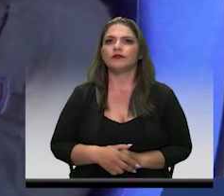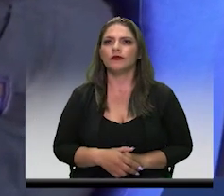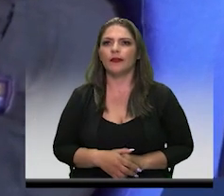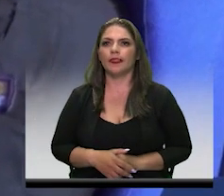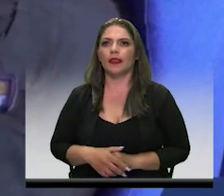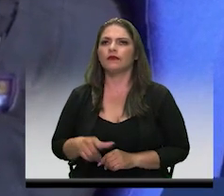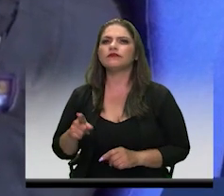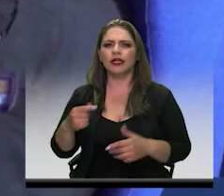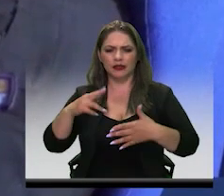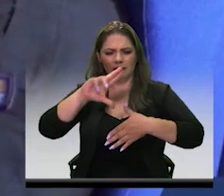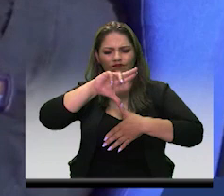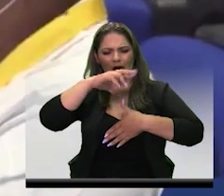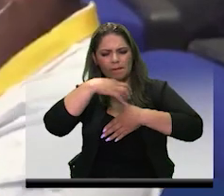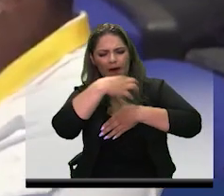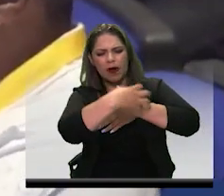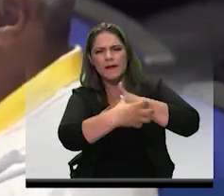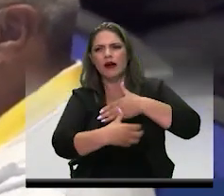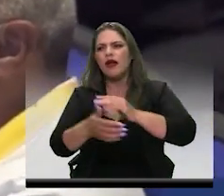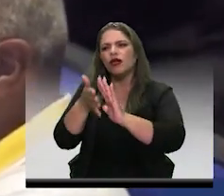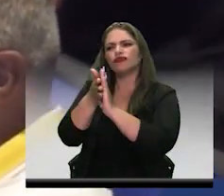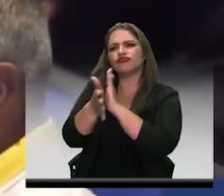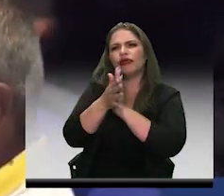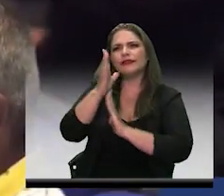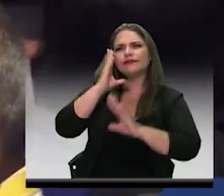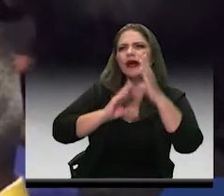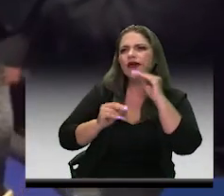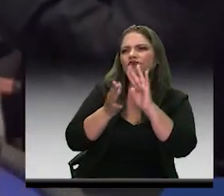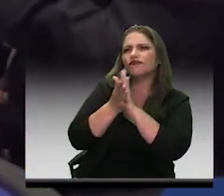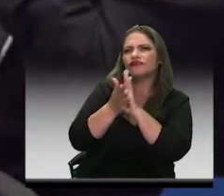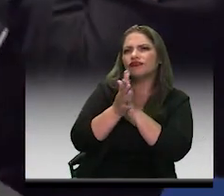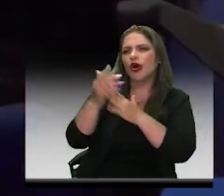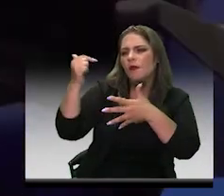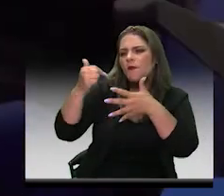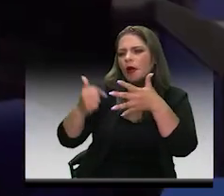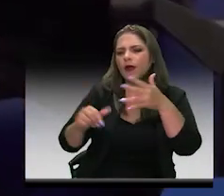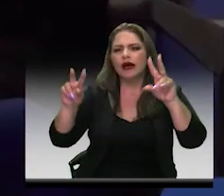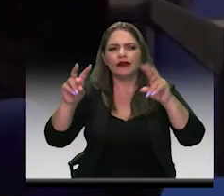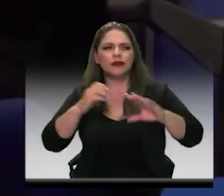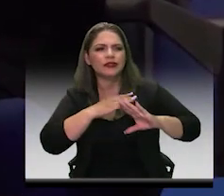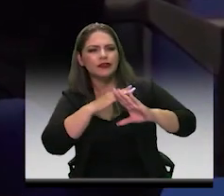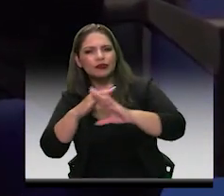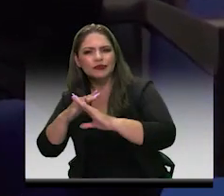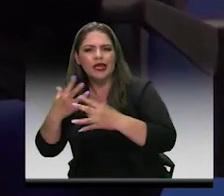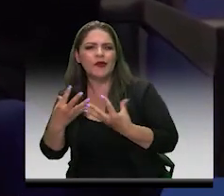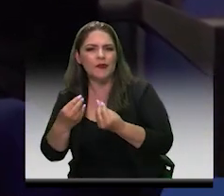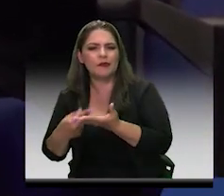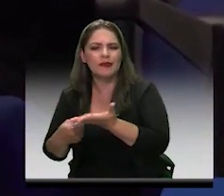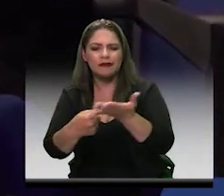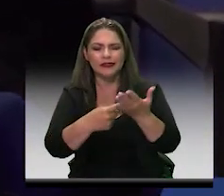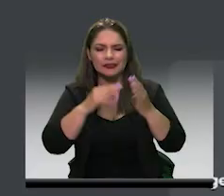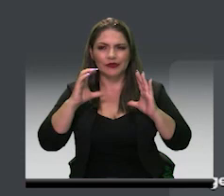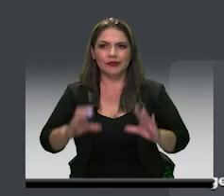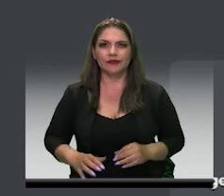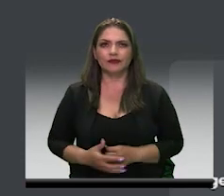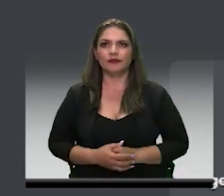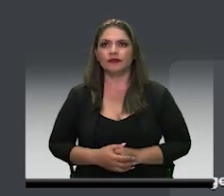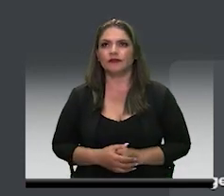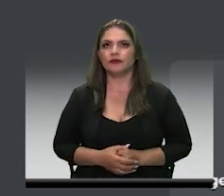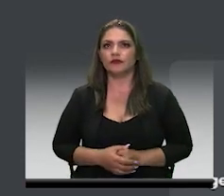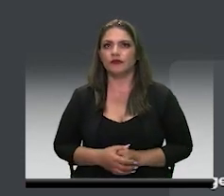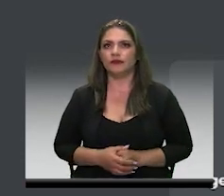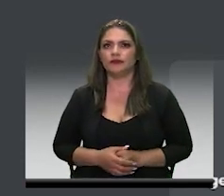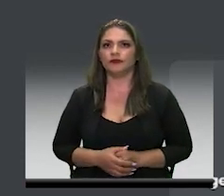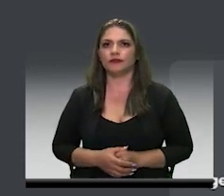de la región, contando sus experiencias exitosas en seguridad y convivencia ciudadana. Hoy en día les damos